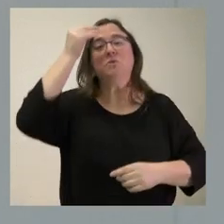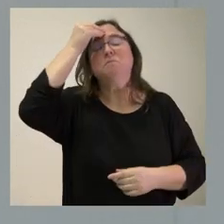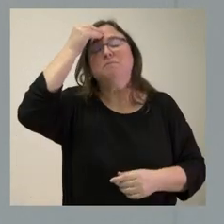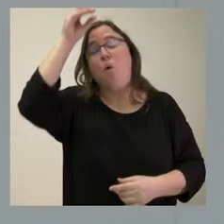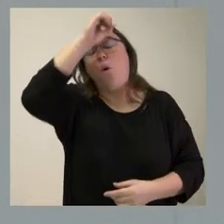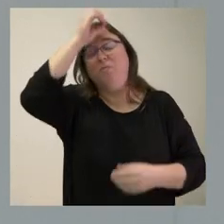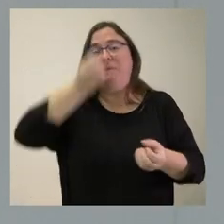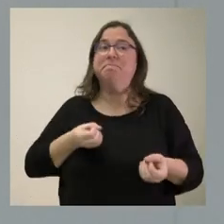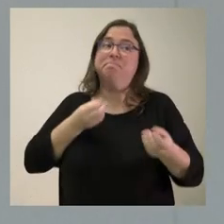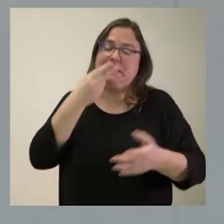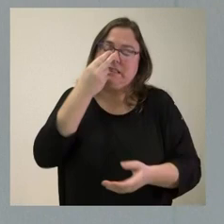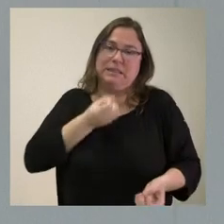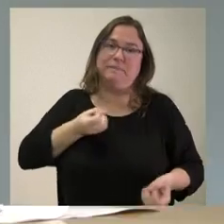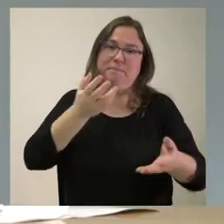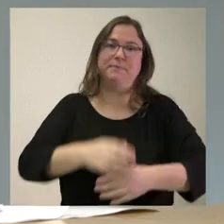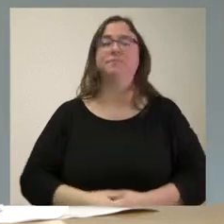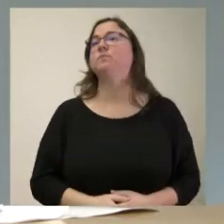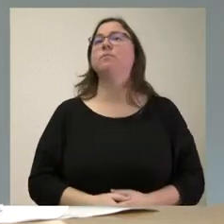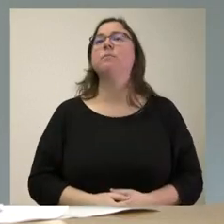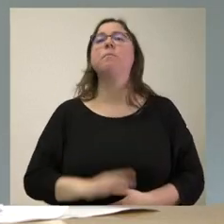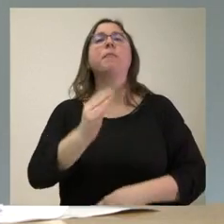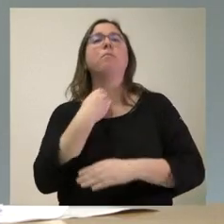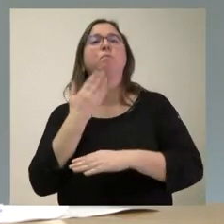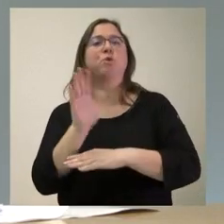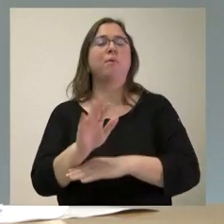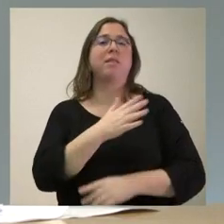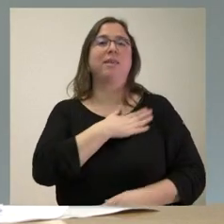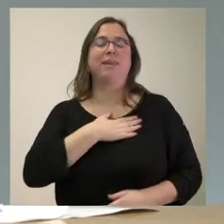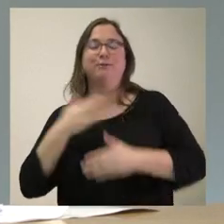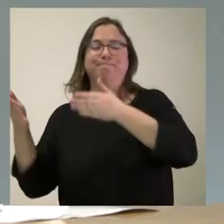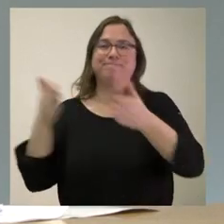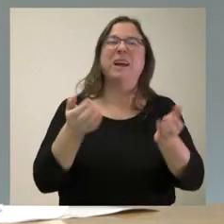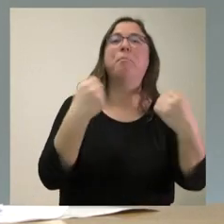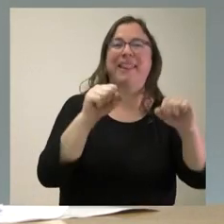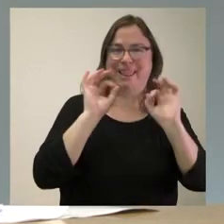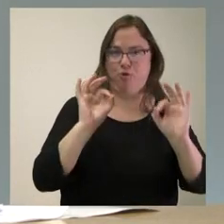parece interesante. Portavoz, por intentar ir a lo práctico. Sí.